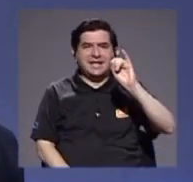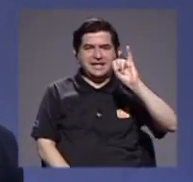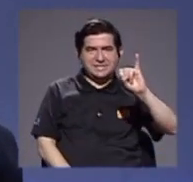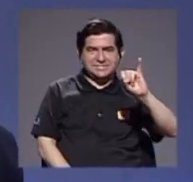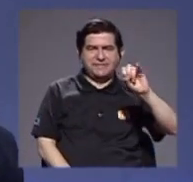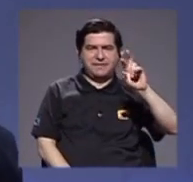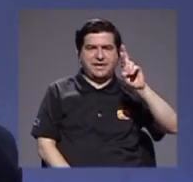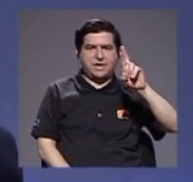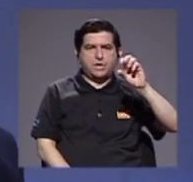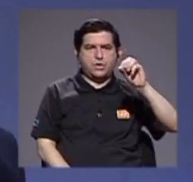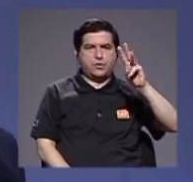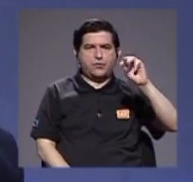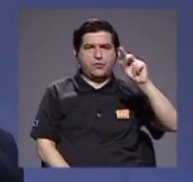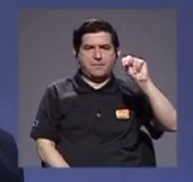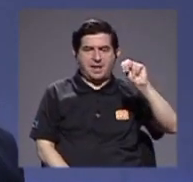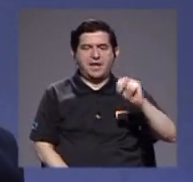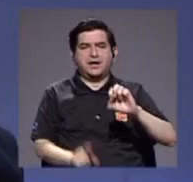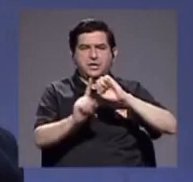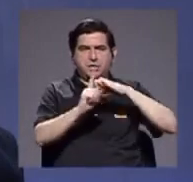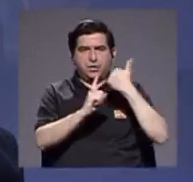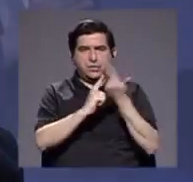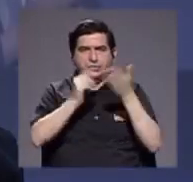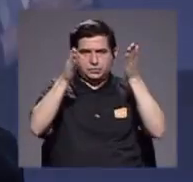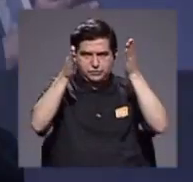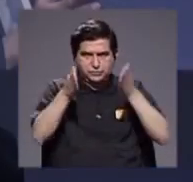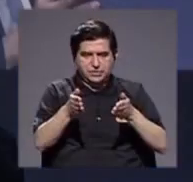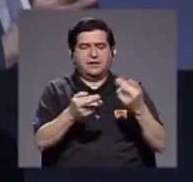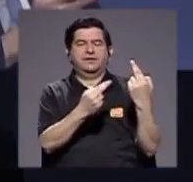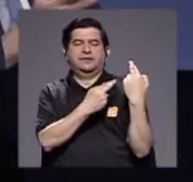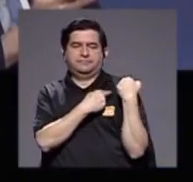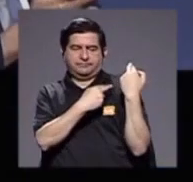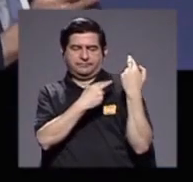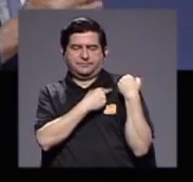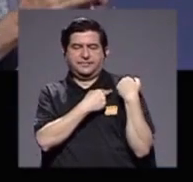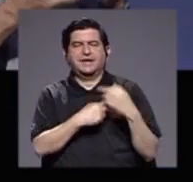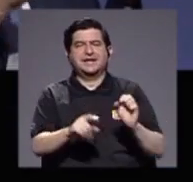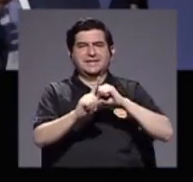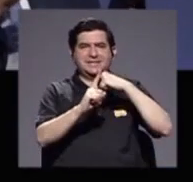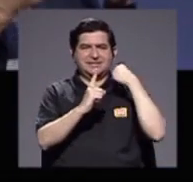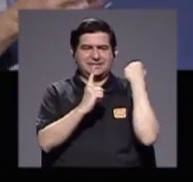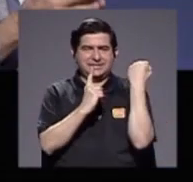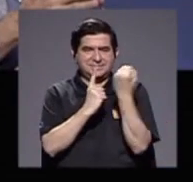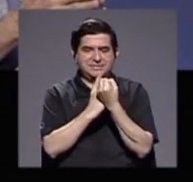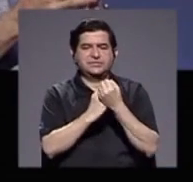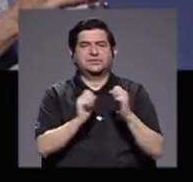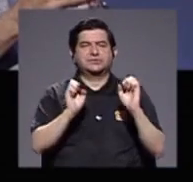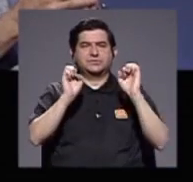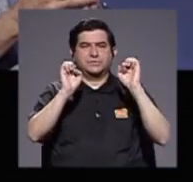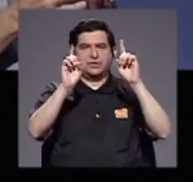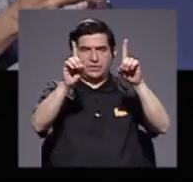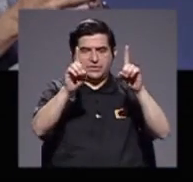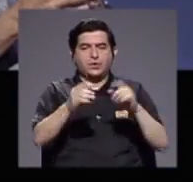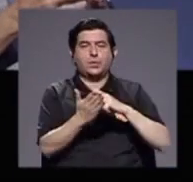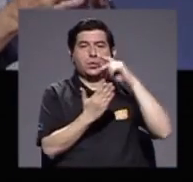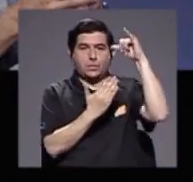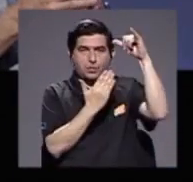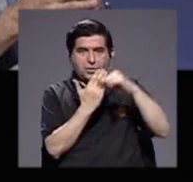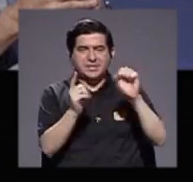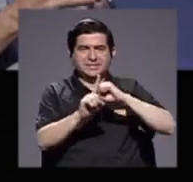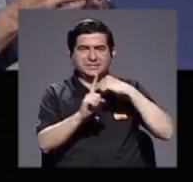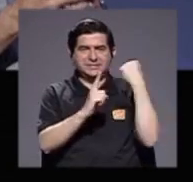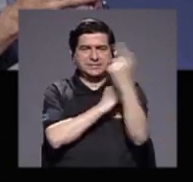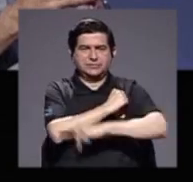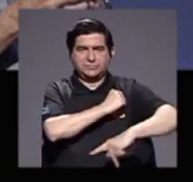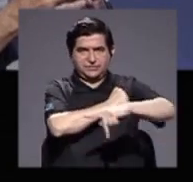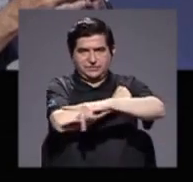Román, la socióloga responsable del Estado de la Educación en el proyecto Estado de